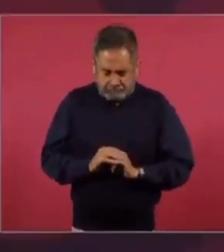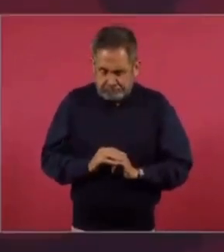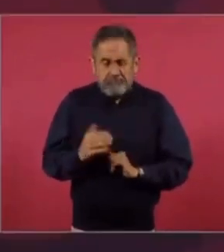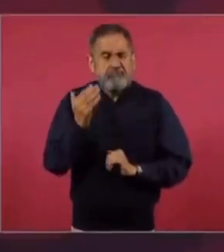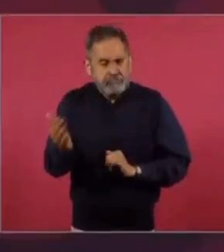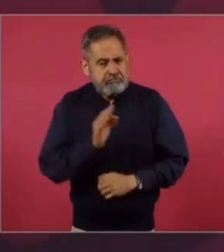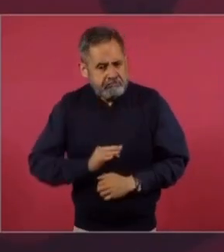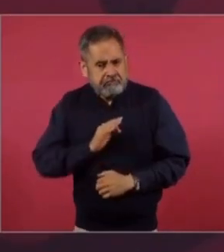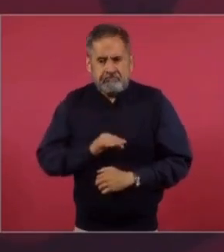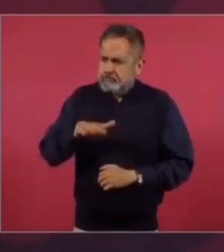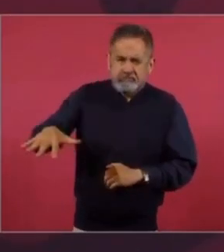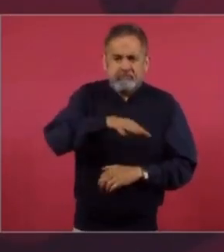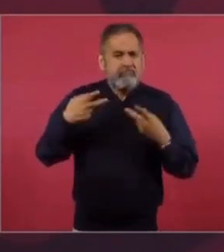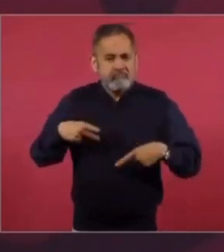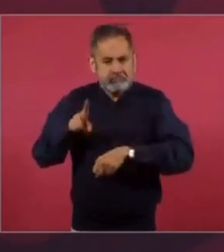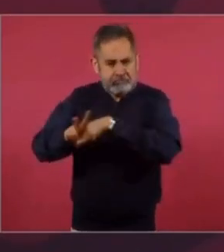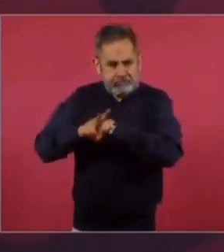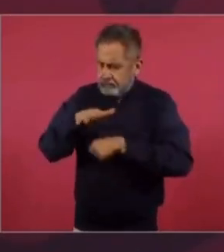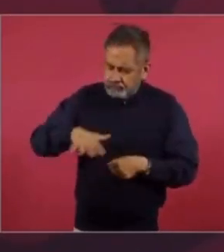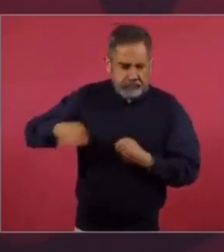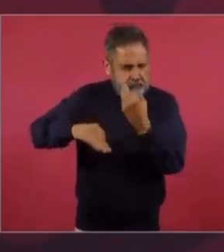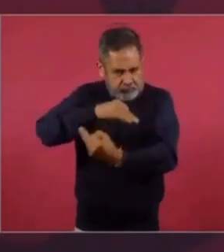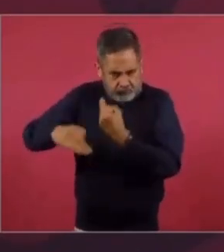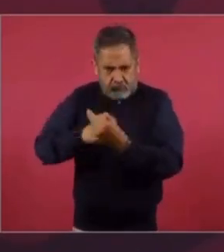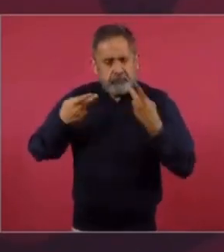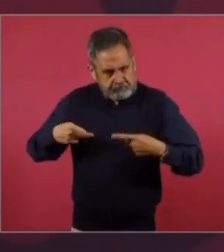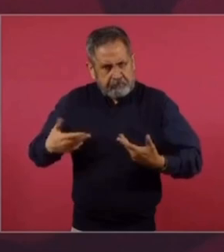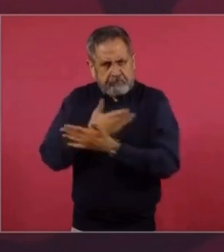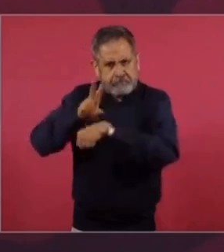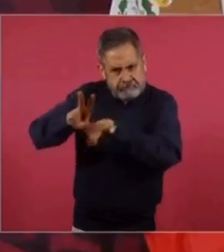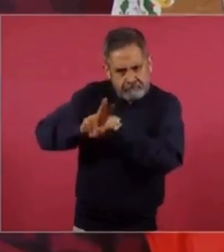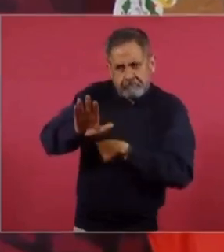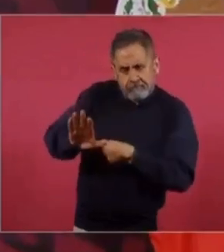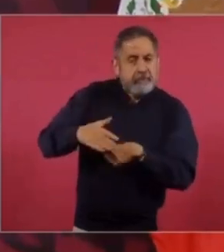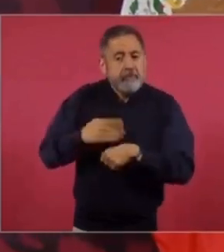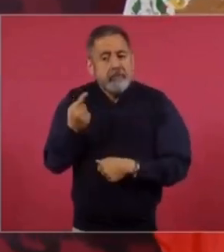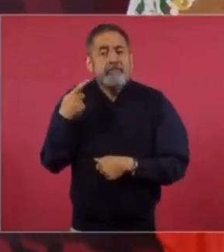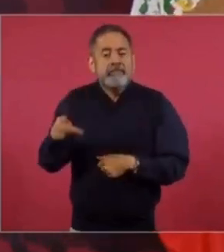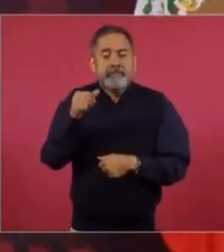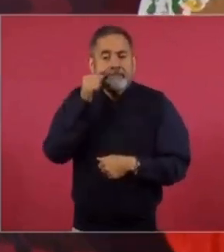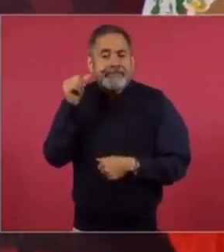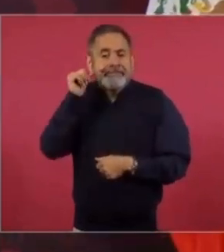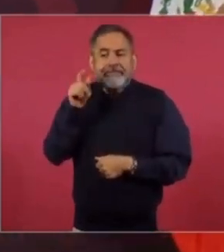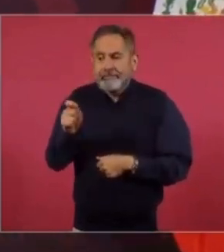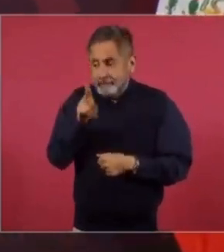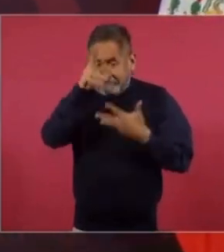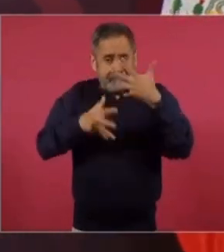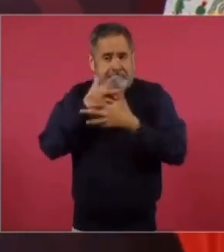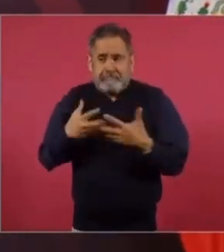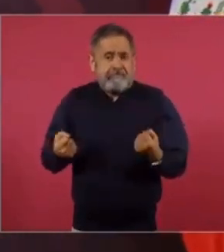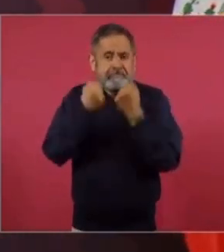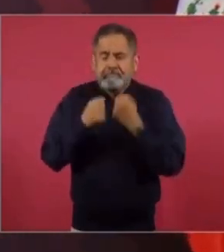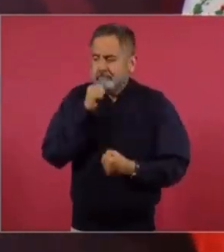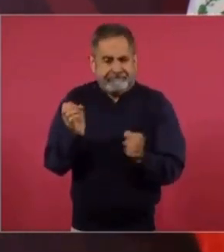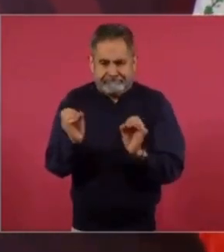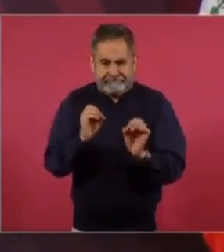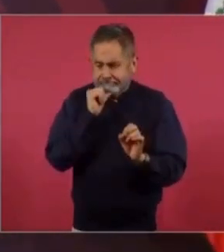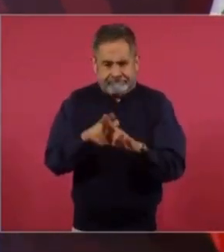felicitar al pueblo de Venezuela, a todo el pueblo de Venezuela, porque ayer no hubo violencia en la elección.